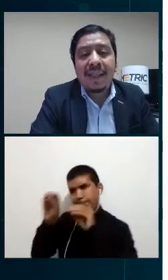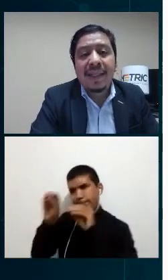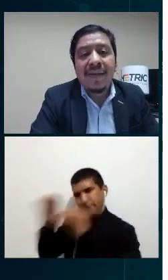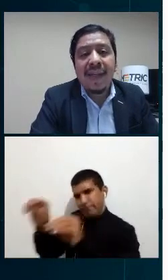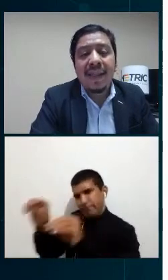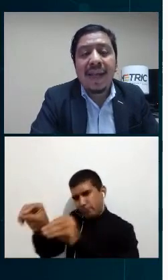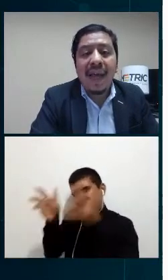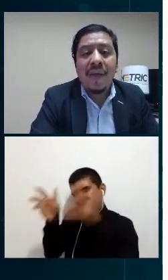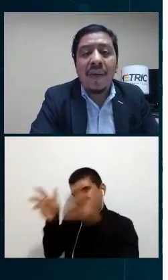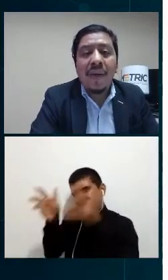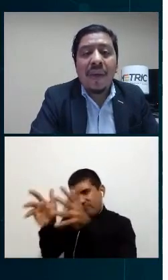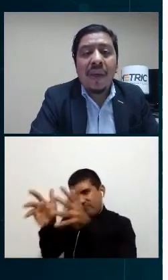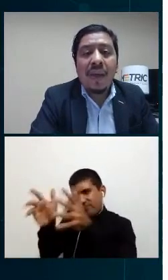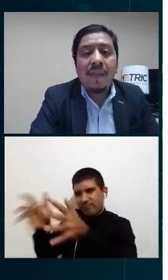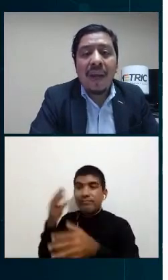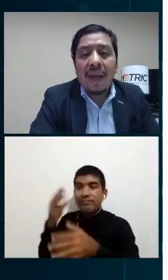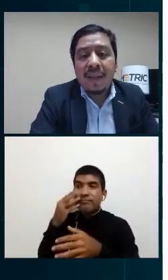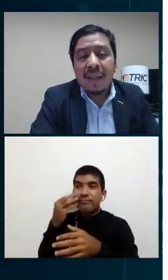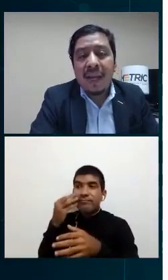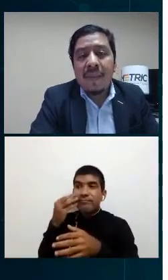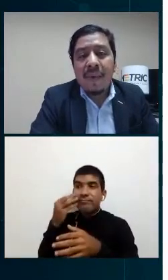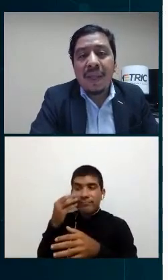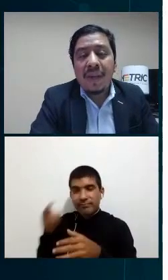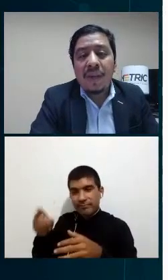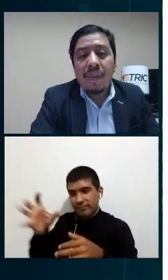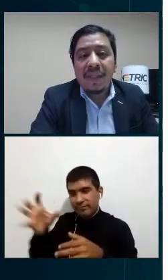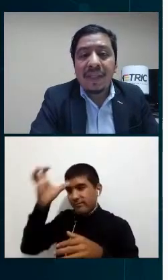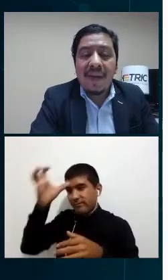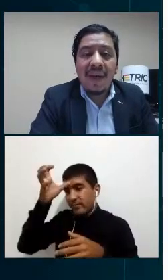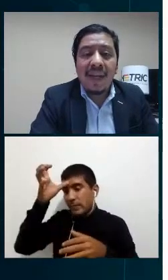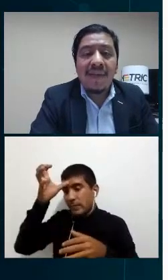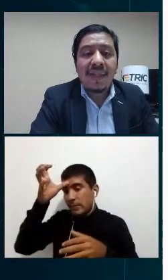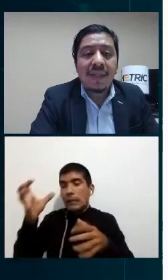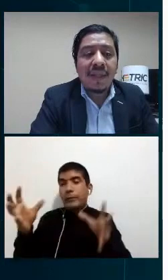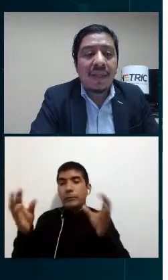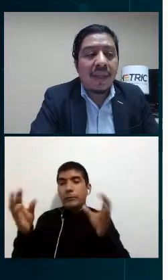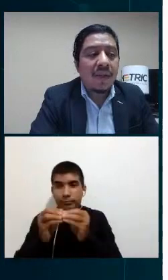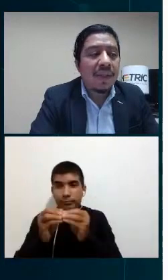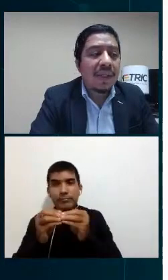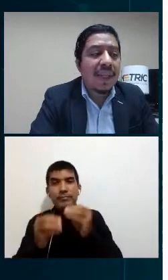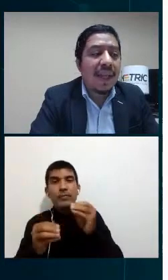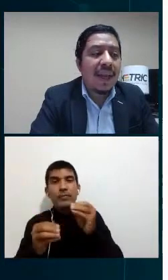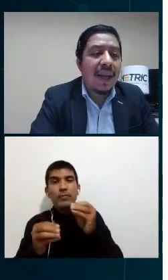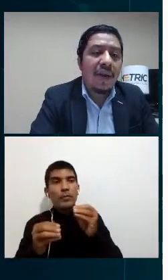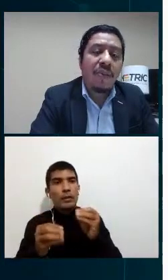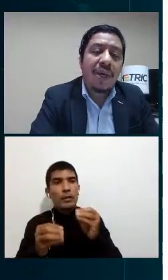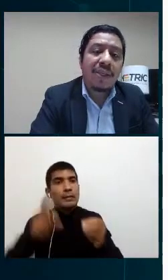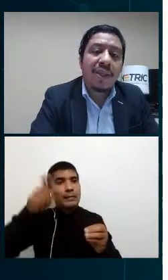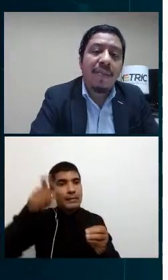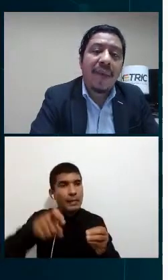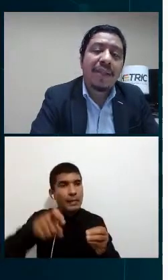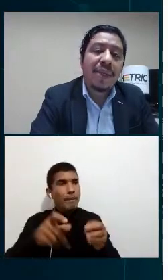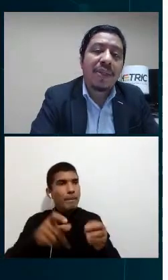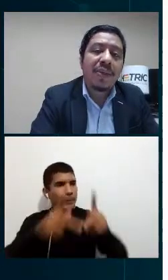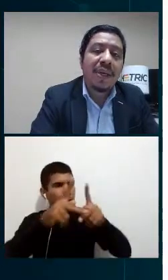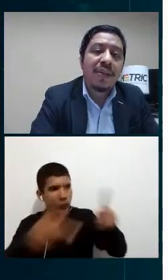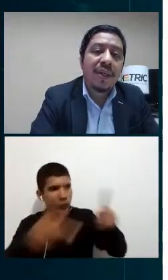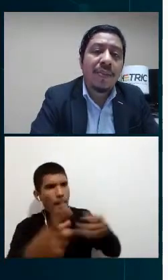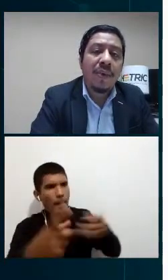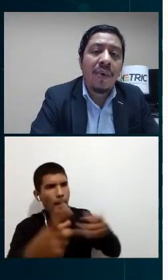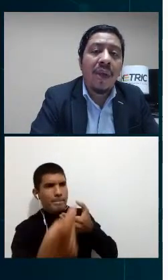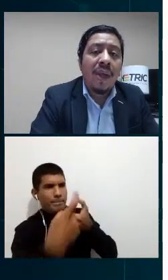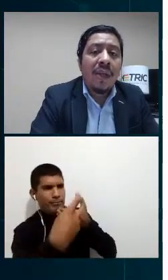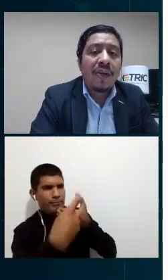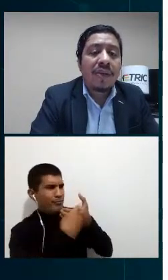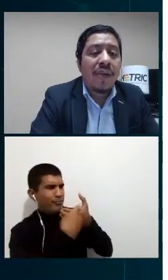vacantes que se habían dejado para atender el proyecto pues estaban libres entonces la incorporación de más personas